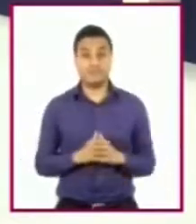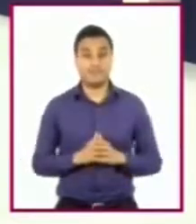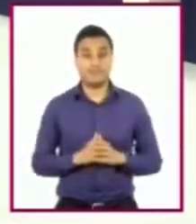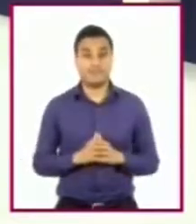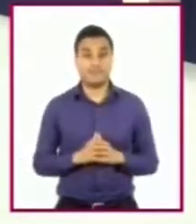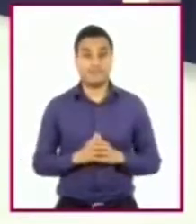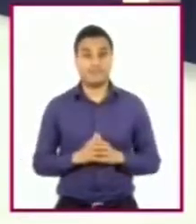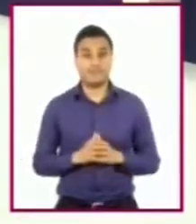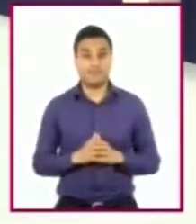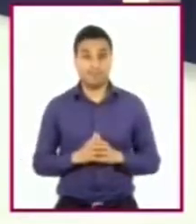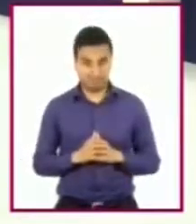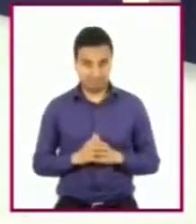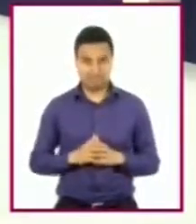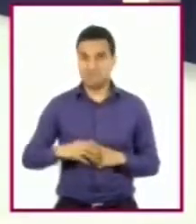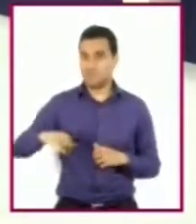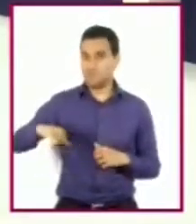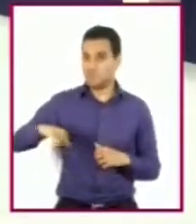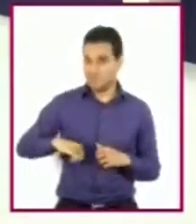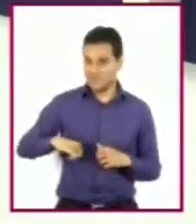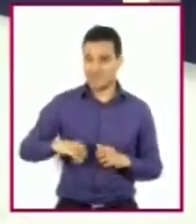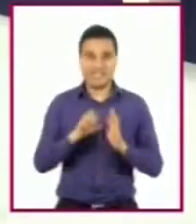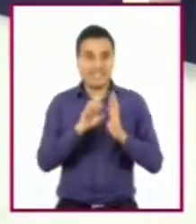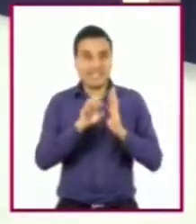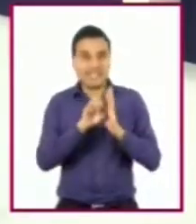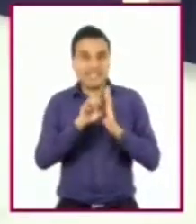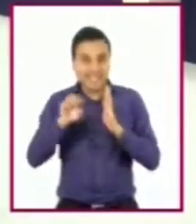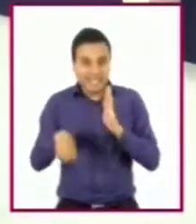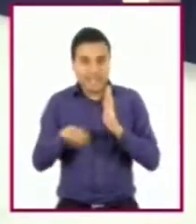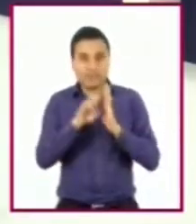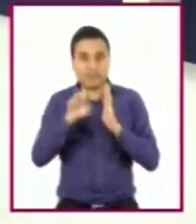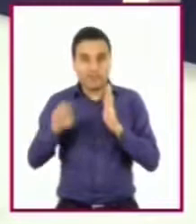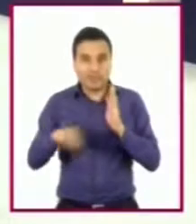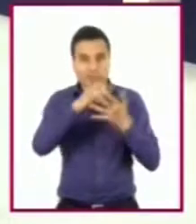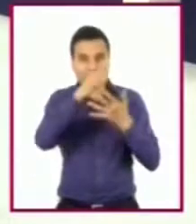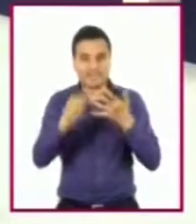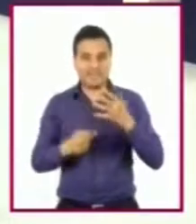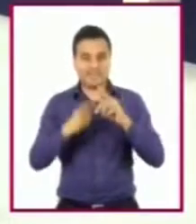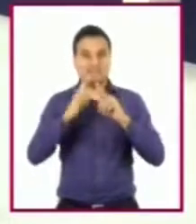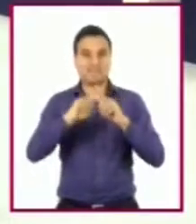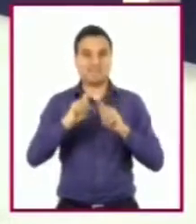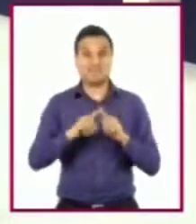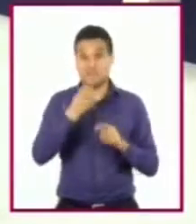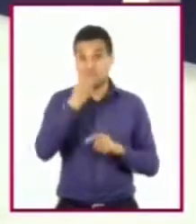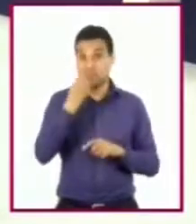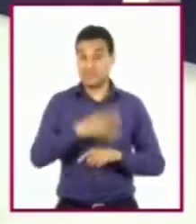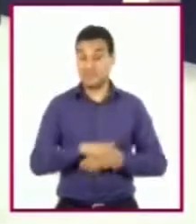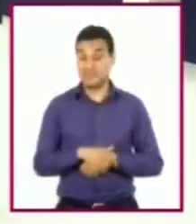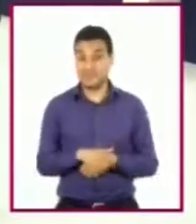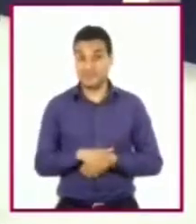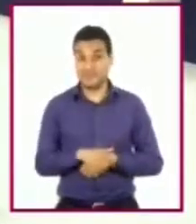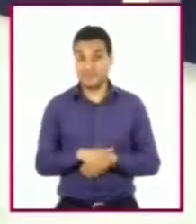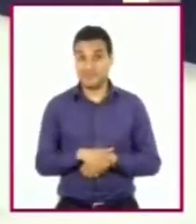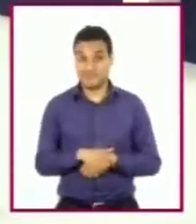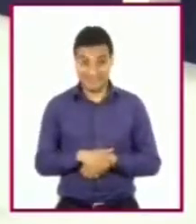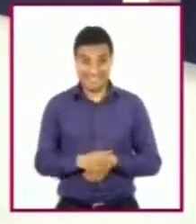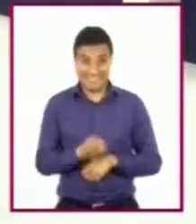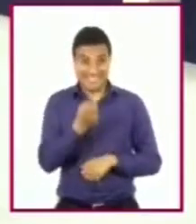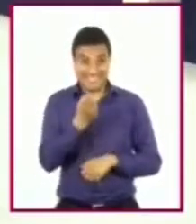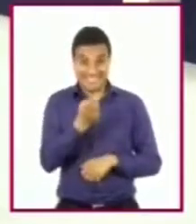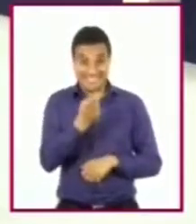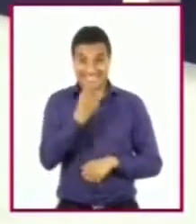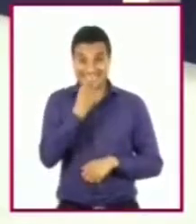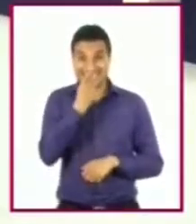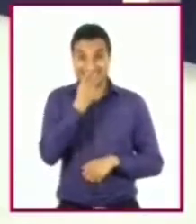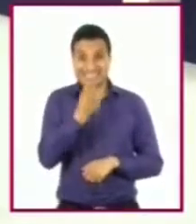Son interesantes los ejemplos que nos compartes, Vero. Entonces, esto que acabas de decir